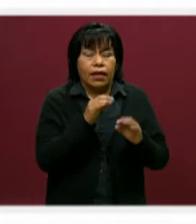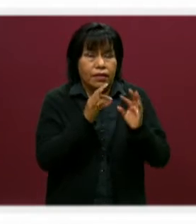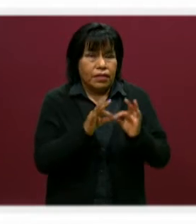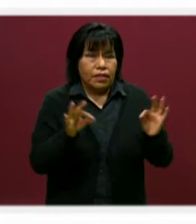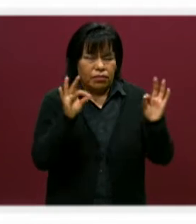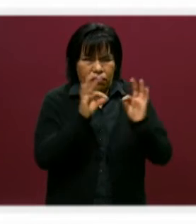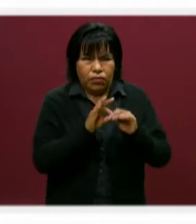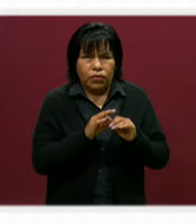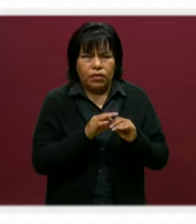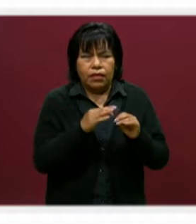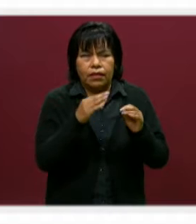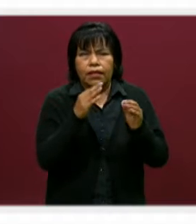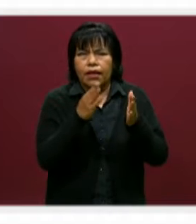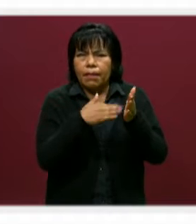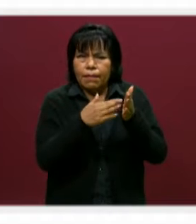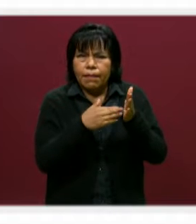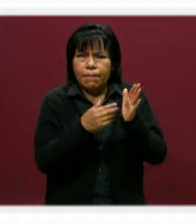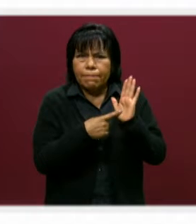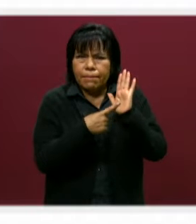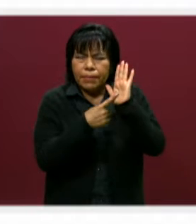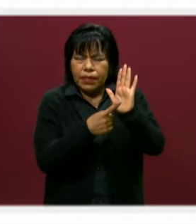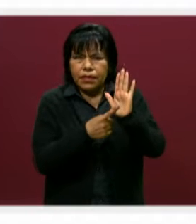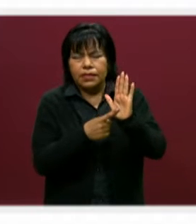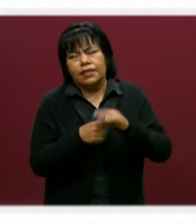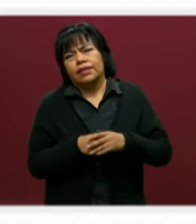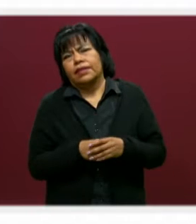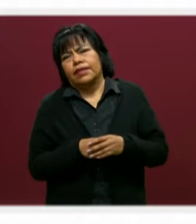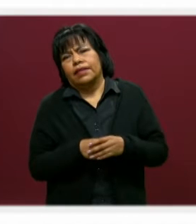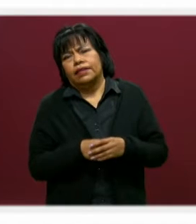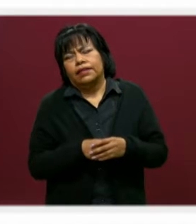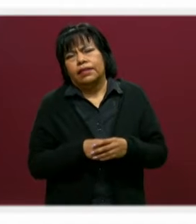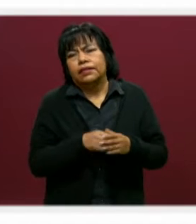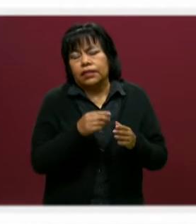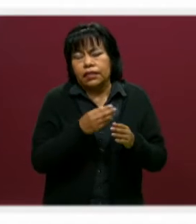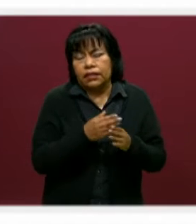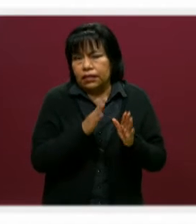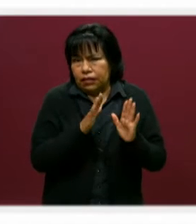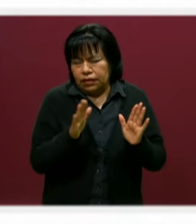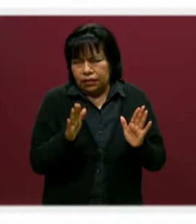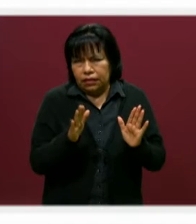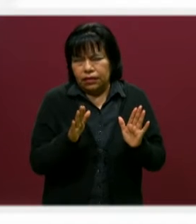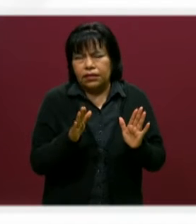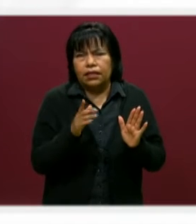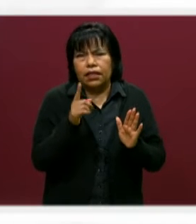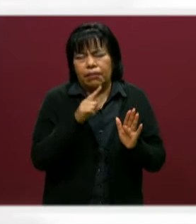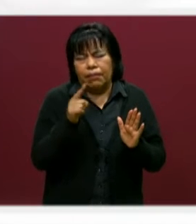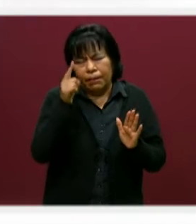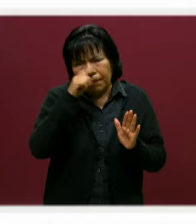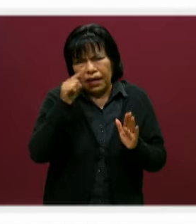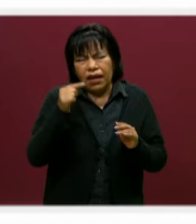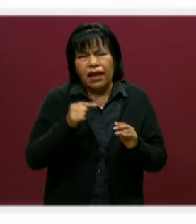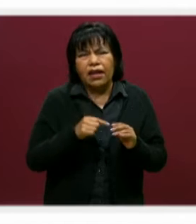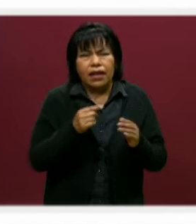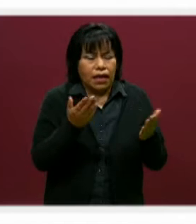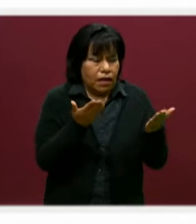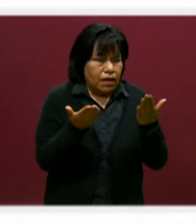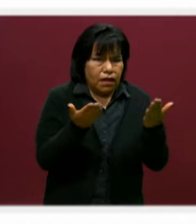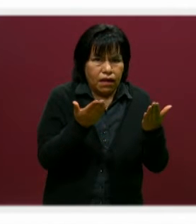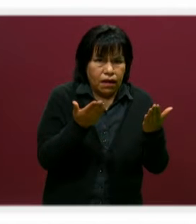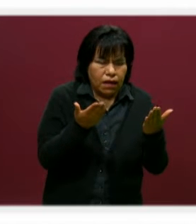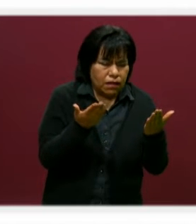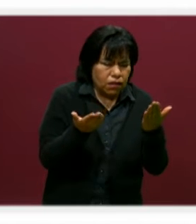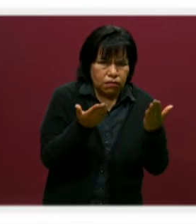control escolar los documentos en original descritos anteriormente para lo que es su cotejo, que es muy